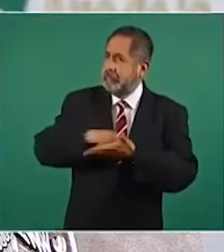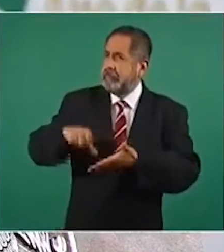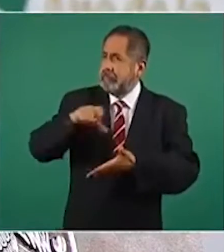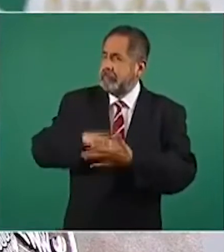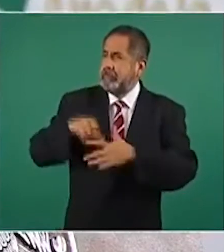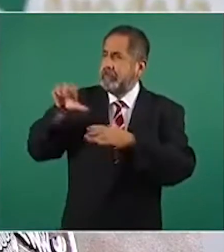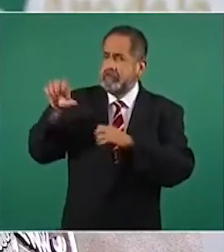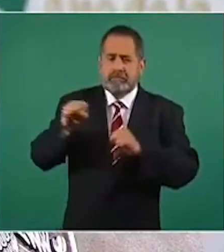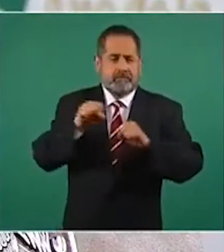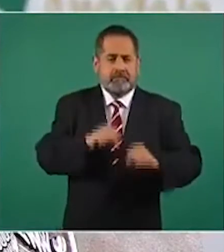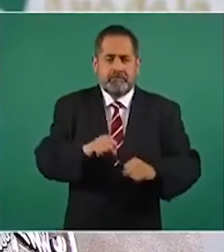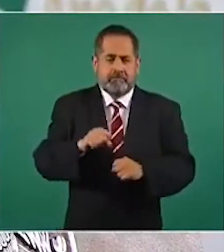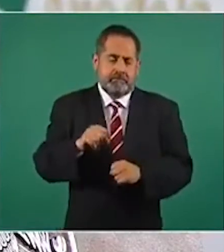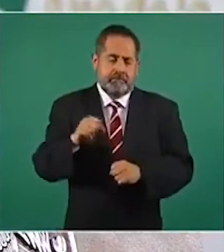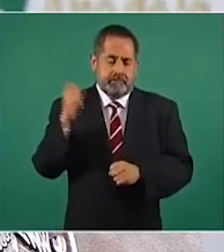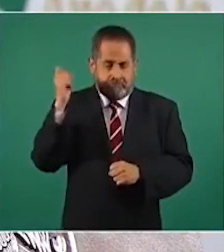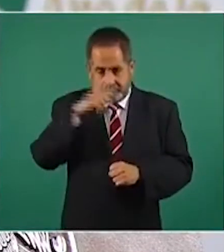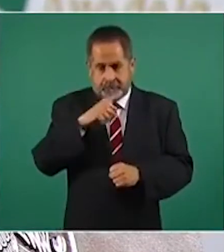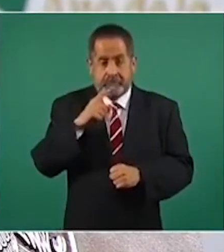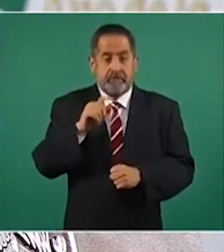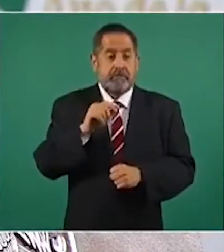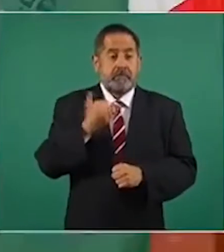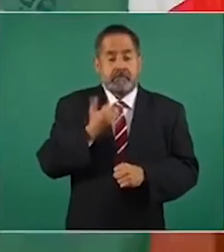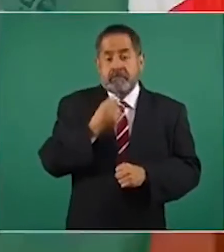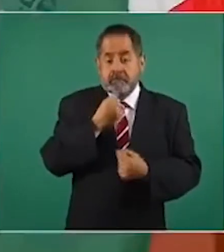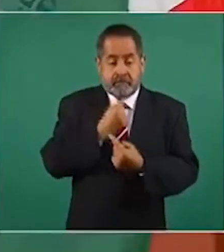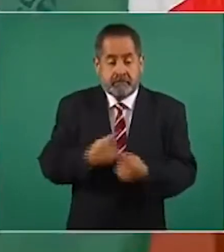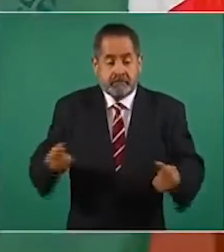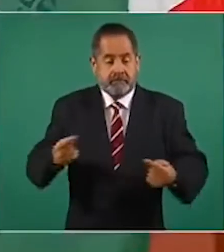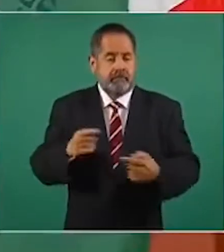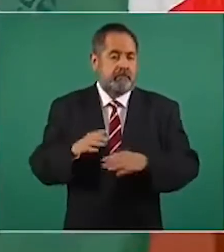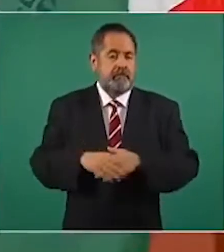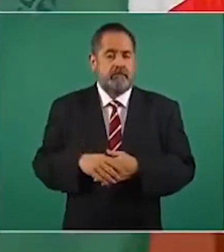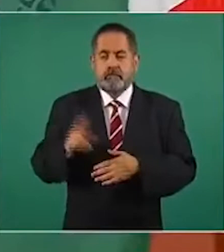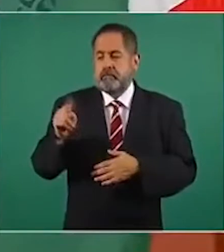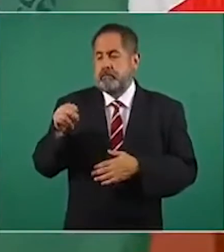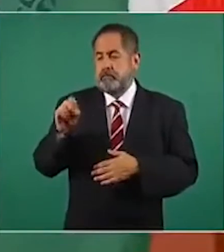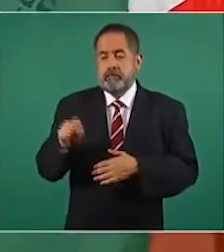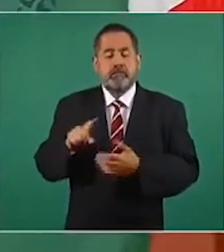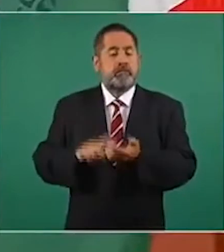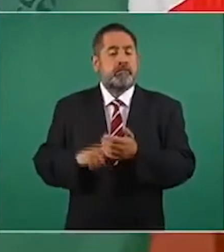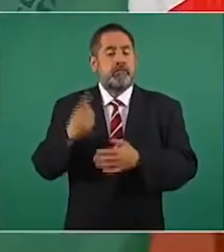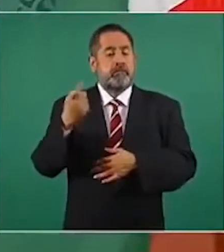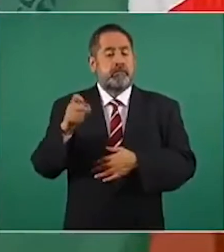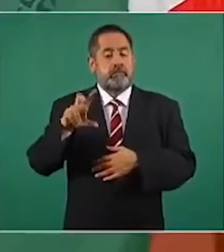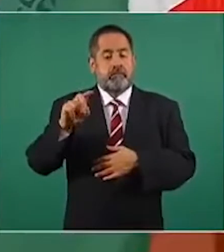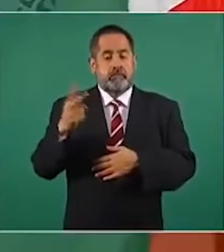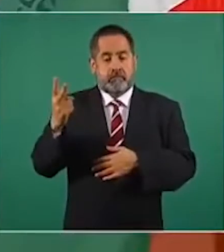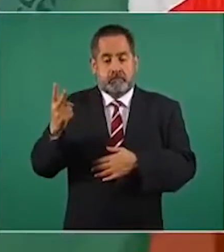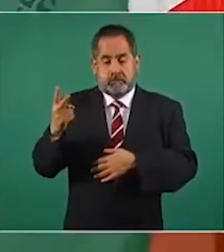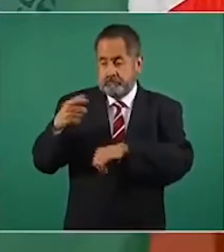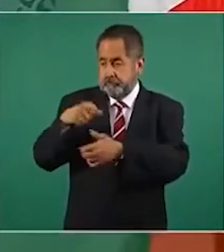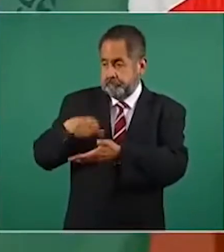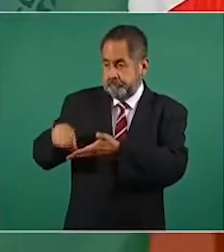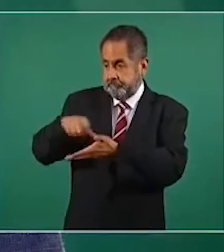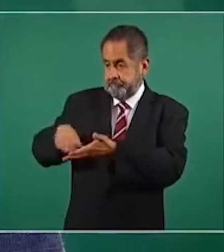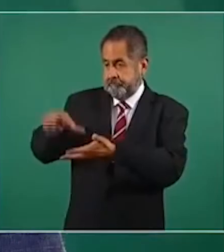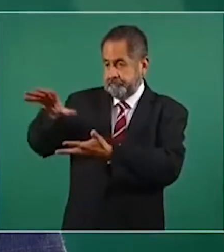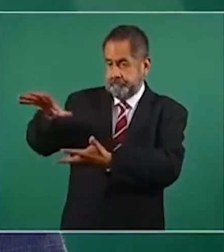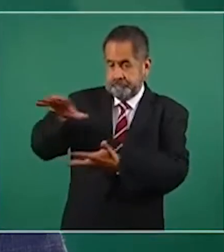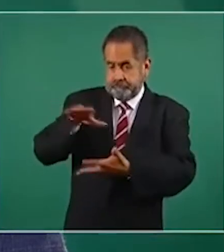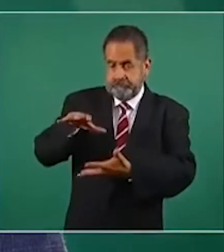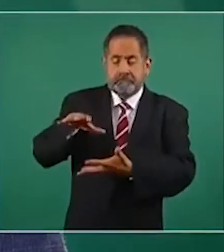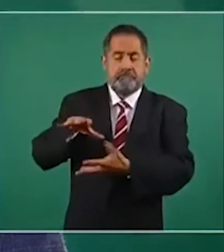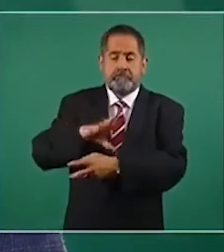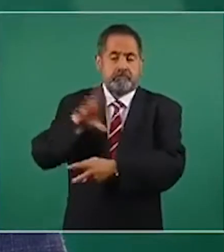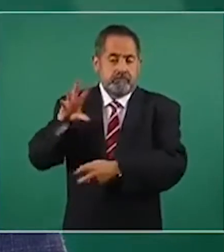los que se utilizan para los niños con cáncer. La UNOPS adquirió 132 claves de medicamentos oncológicos,